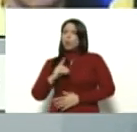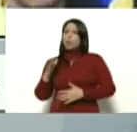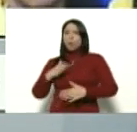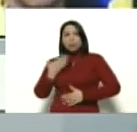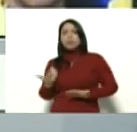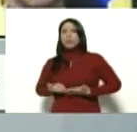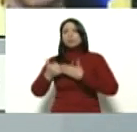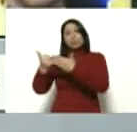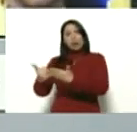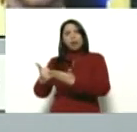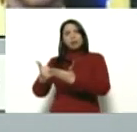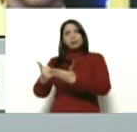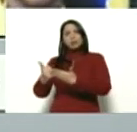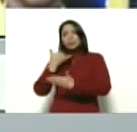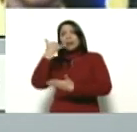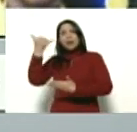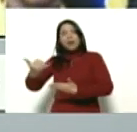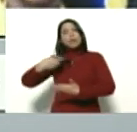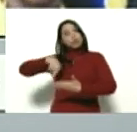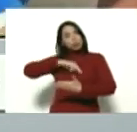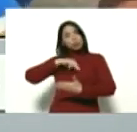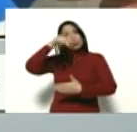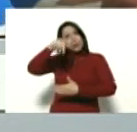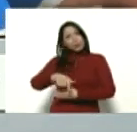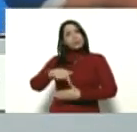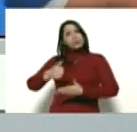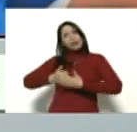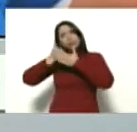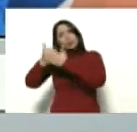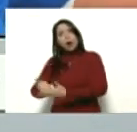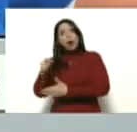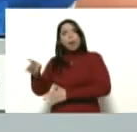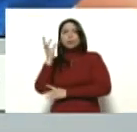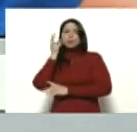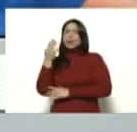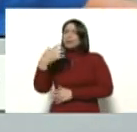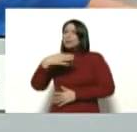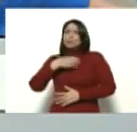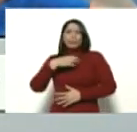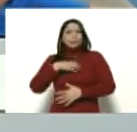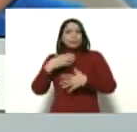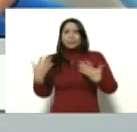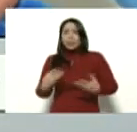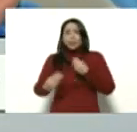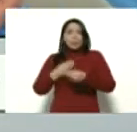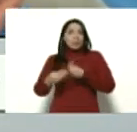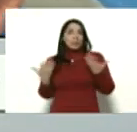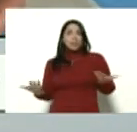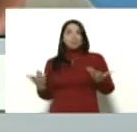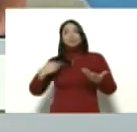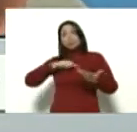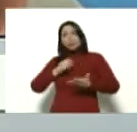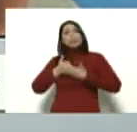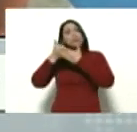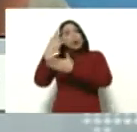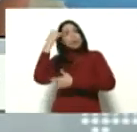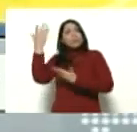que tuviera un teléfono de nosotros aquí y la hubiéramos ayudado. Yo no sé qué hubiéramos hecho, pero la hubiéramos ayudado, Dios mío.